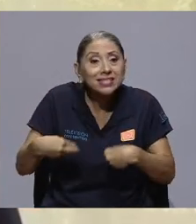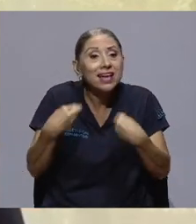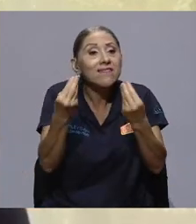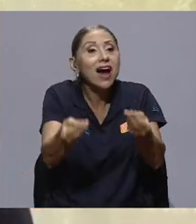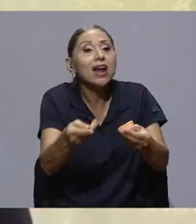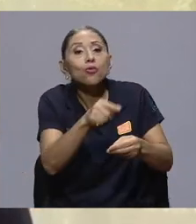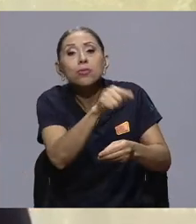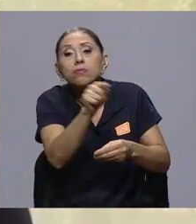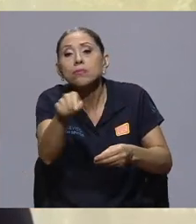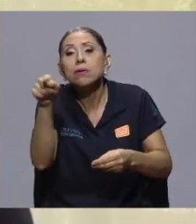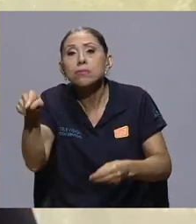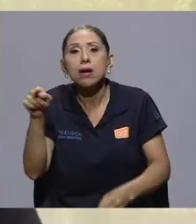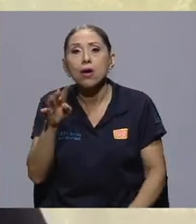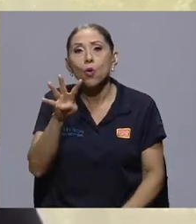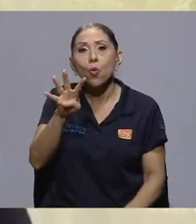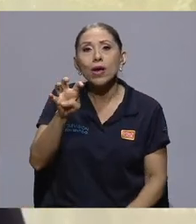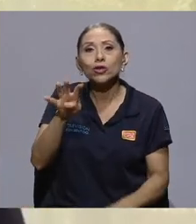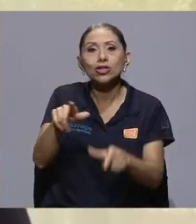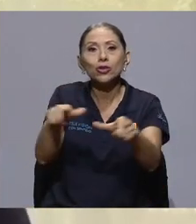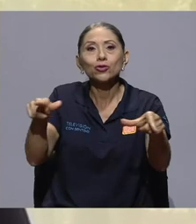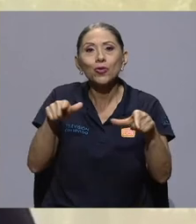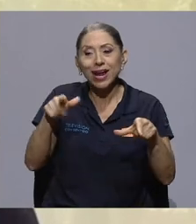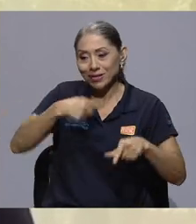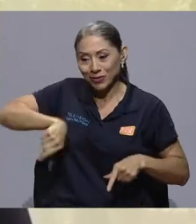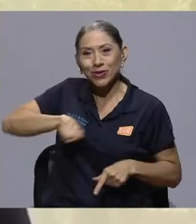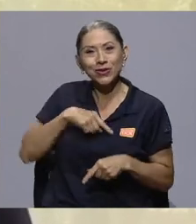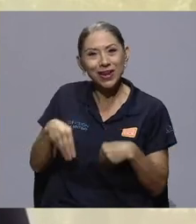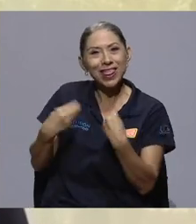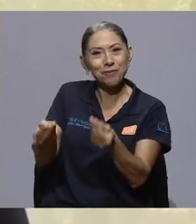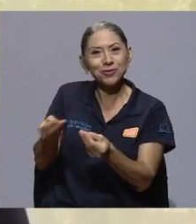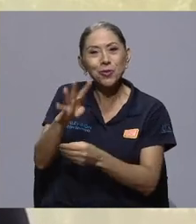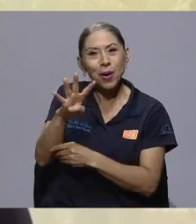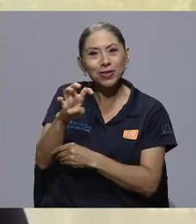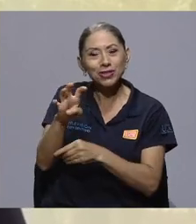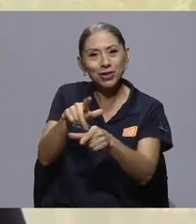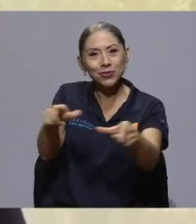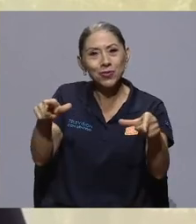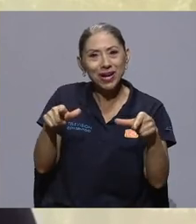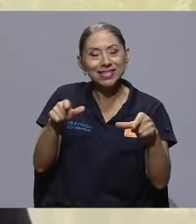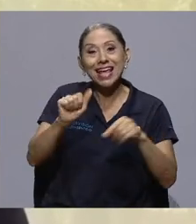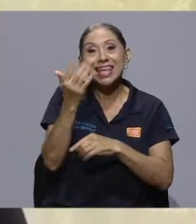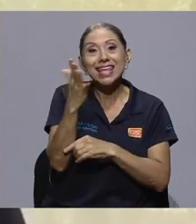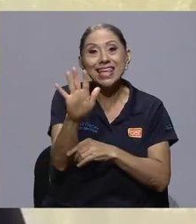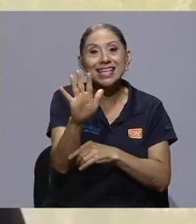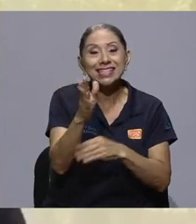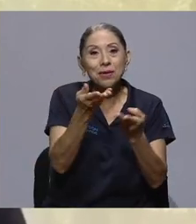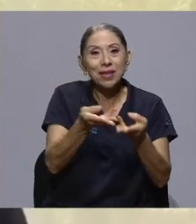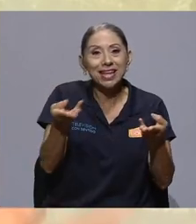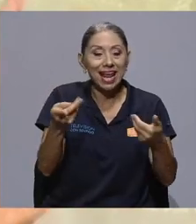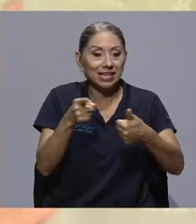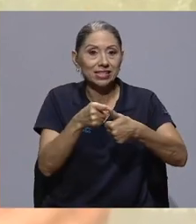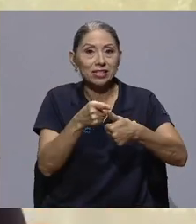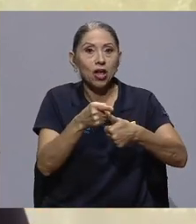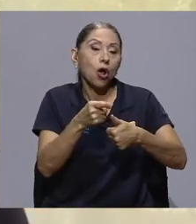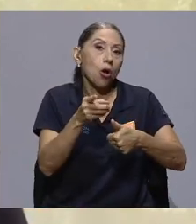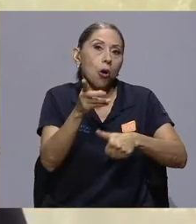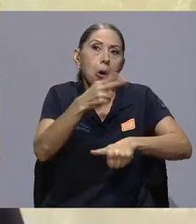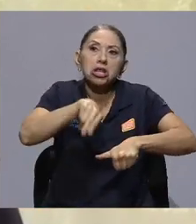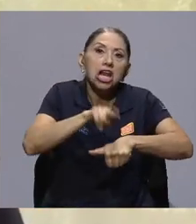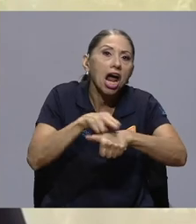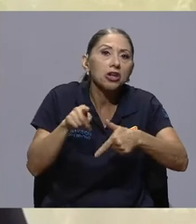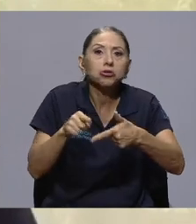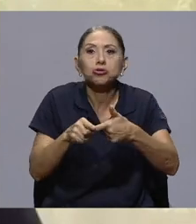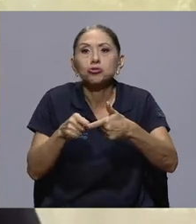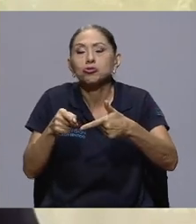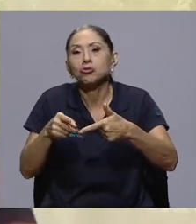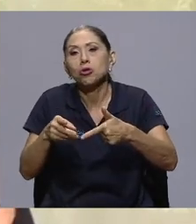en Icon le ofrecemos una base de datos de 400 puntos para 15 diferentes materiales ordinarios, orgánicos y de manejo especial, todo está en la